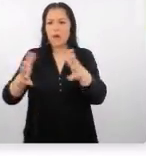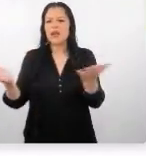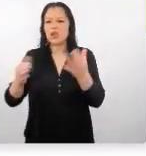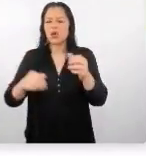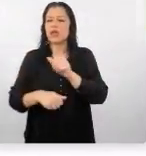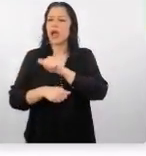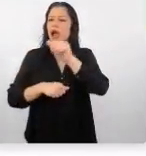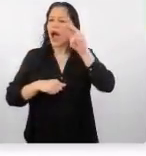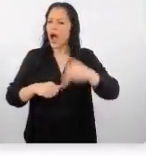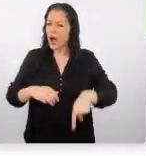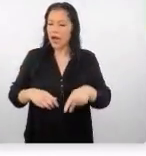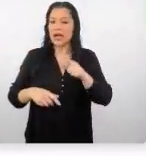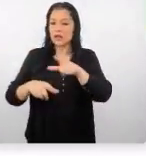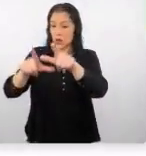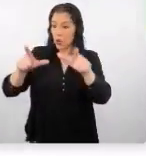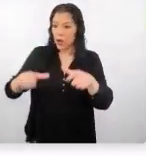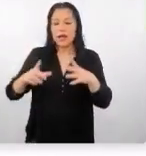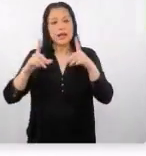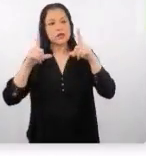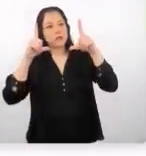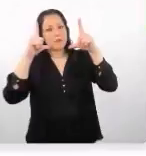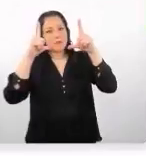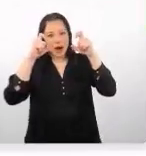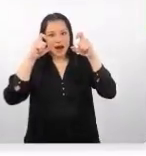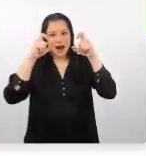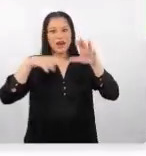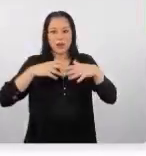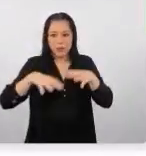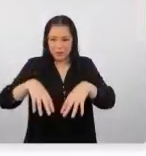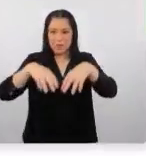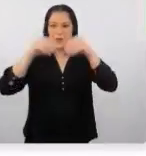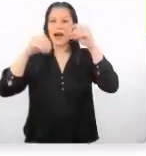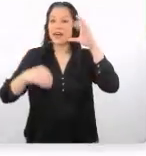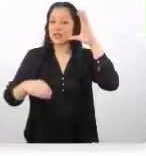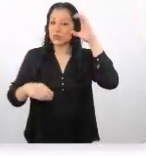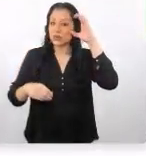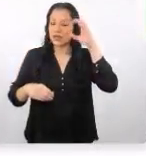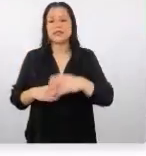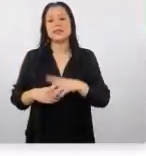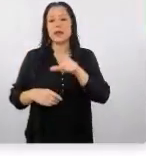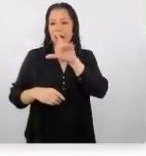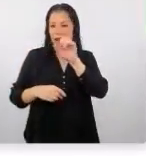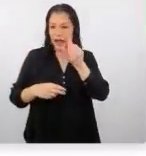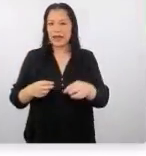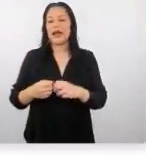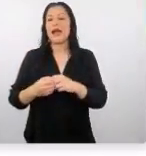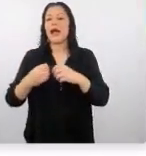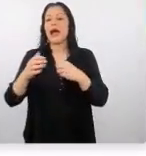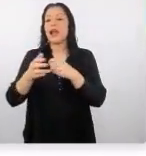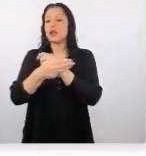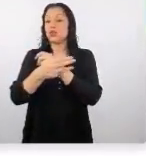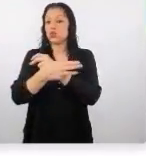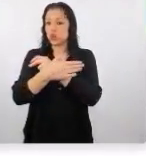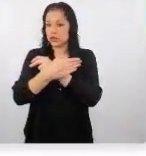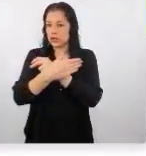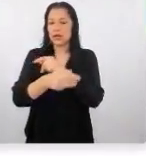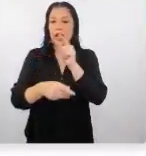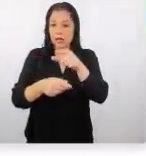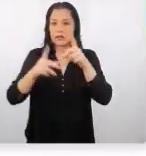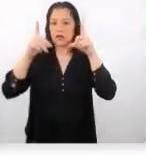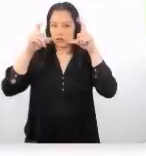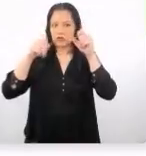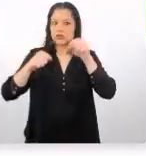esos destinos que ellos se toman una foto y que lo van a poder subir a su Instagram online al Twitter ese tipo de fotos